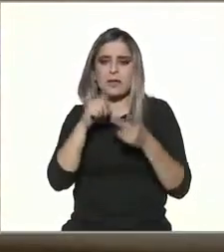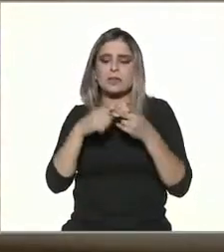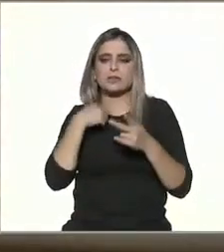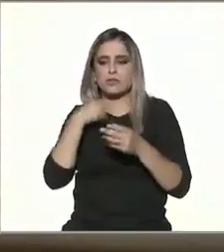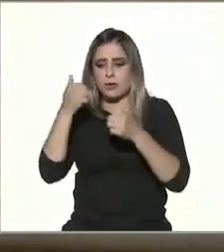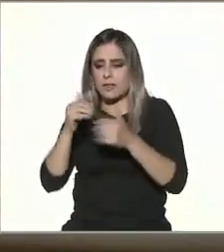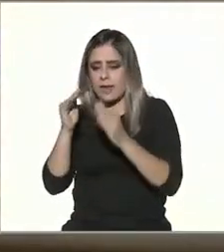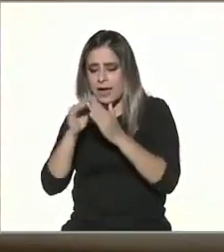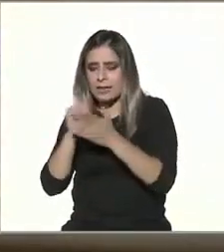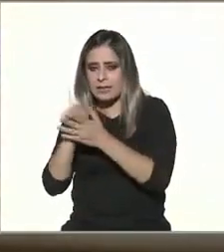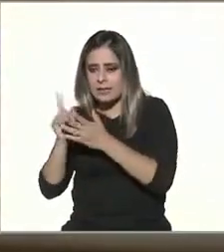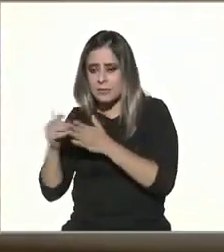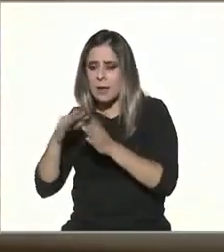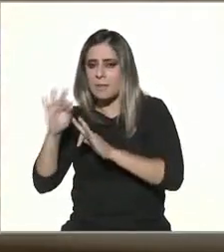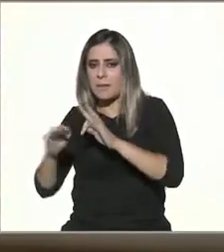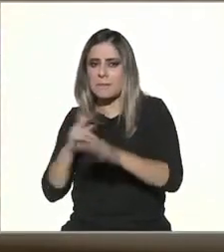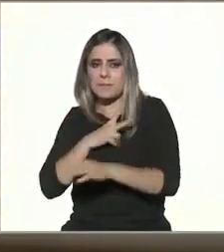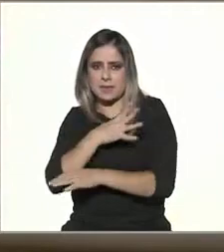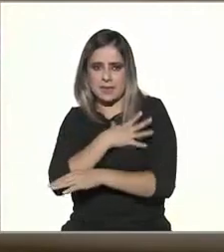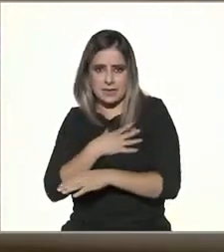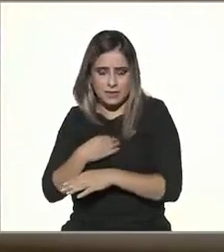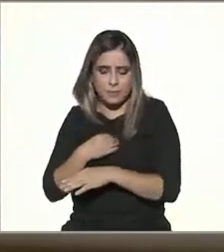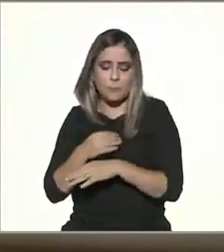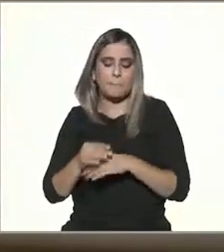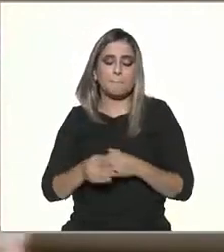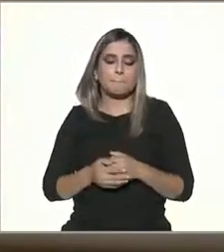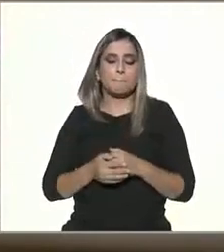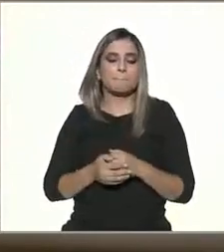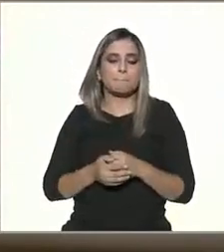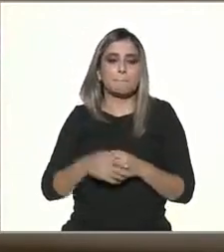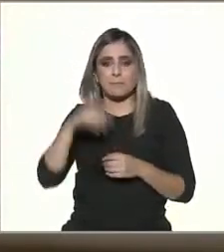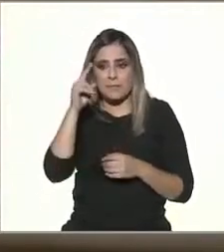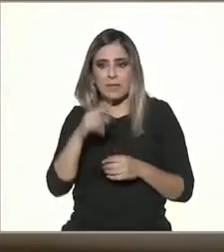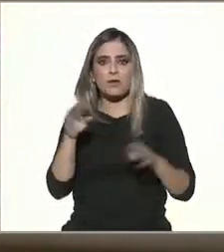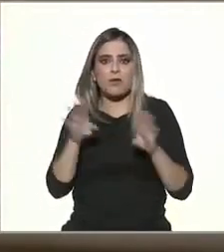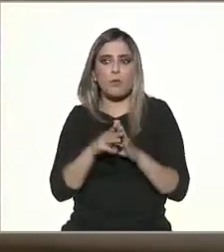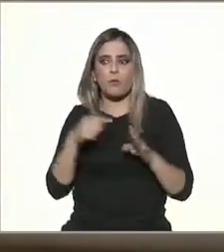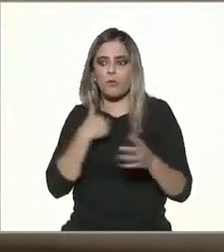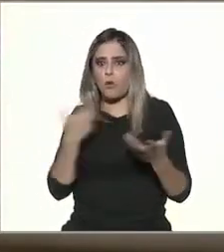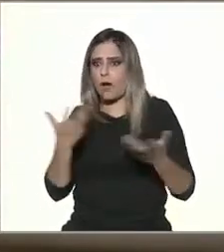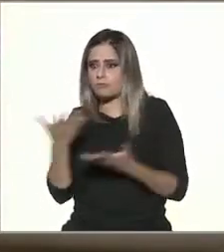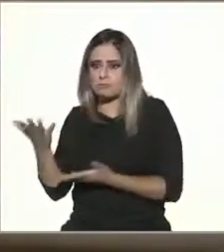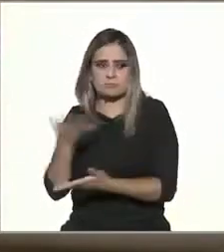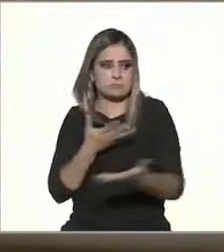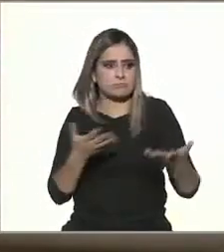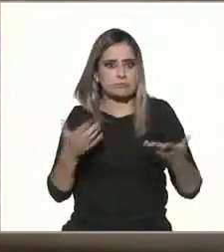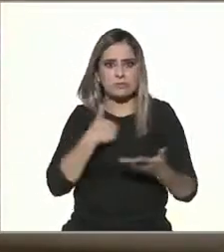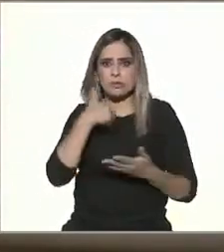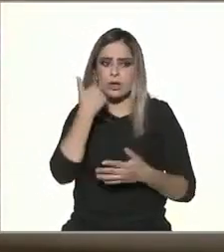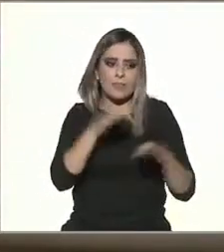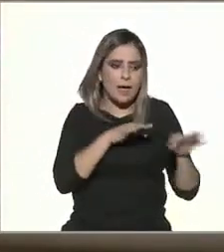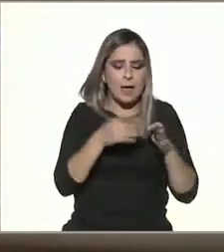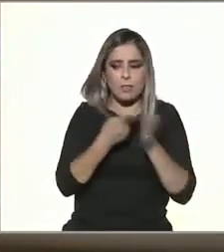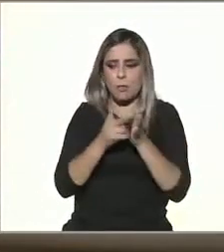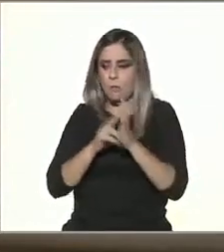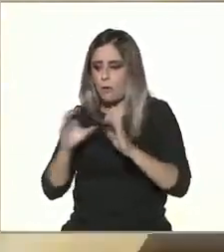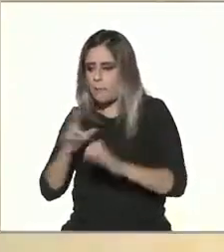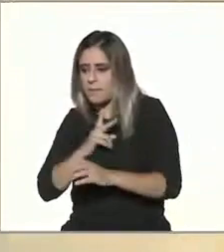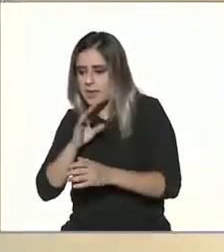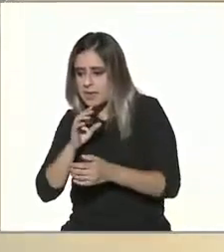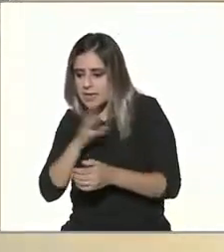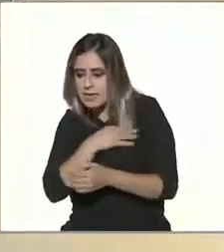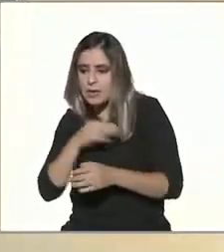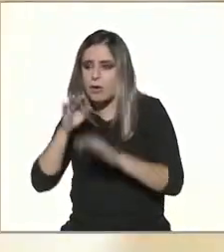y me ha tocado migrar bastante. La única forma en la que he podido combinar todo esto y hacer que funcione es con el